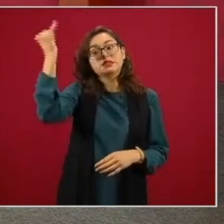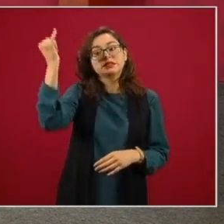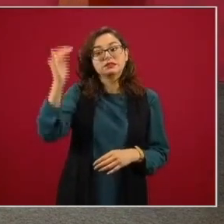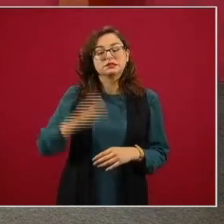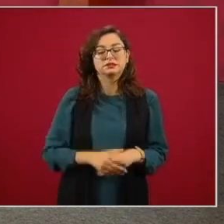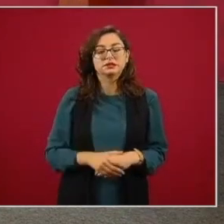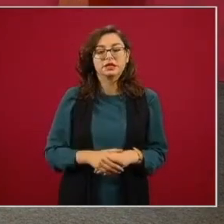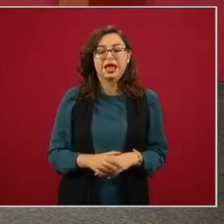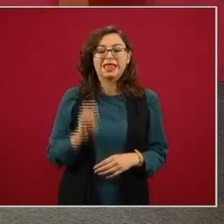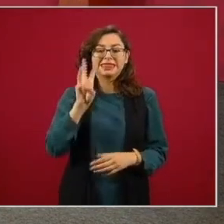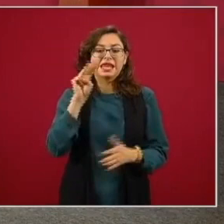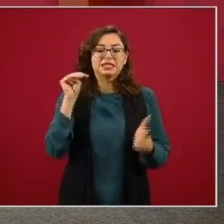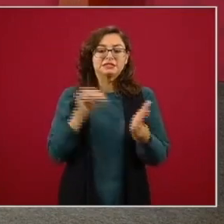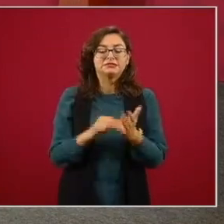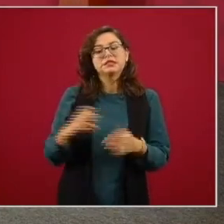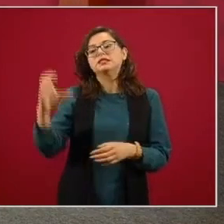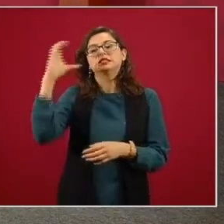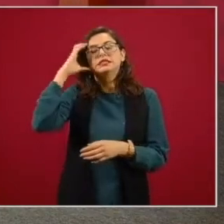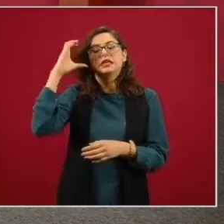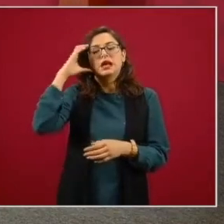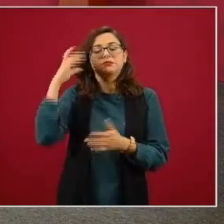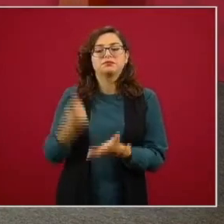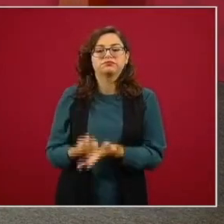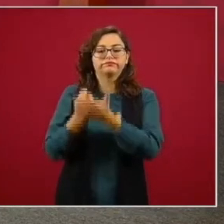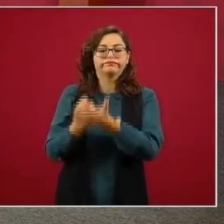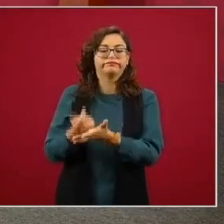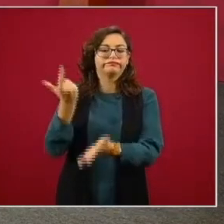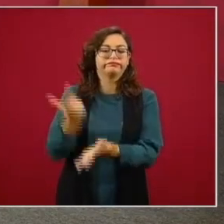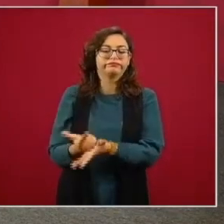de terapia intensiva